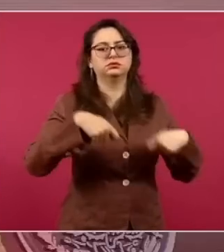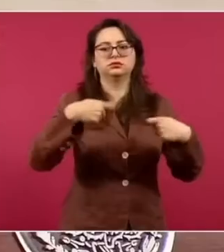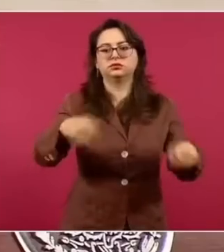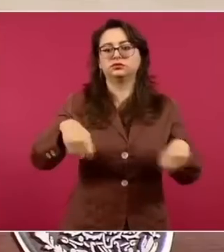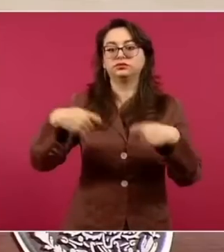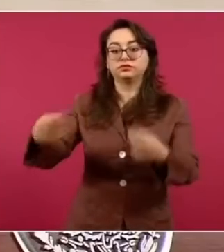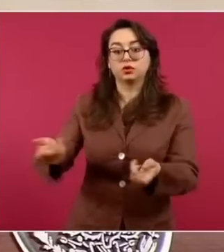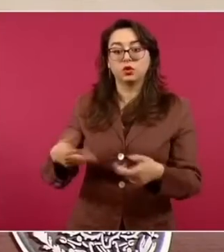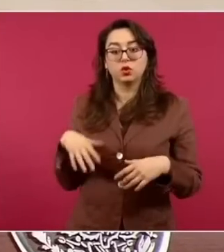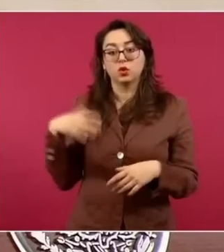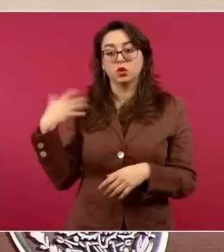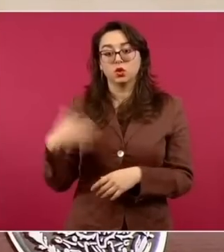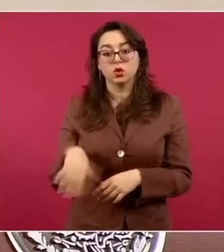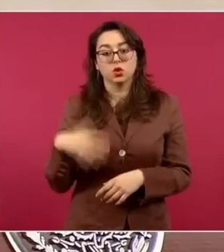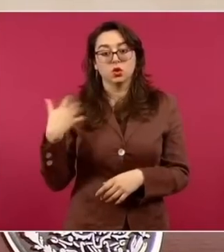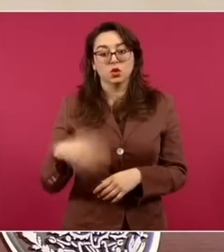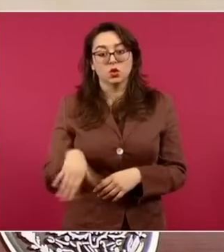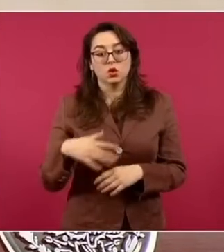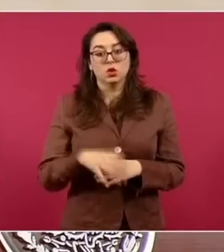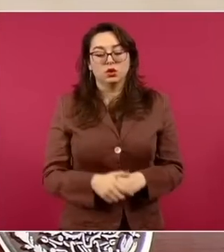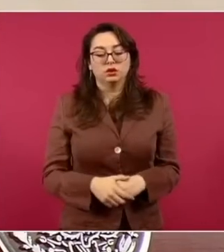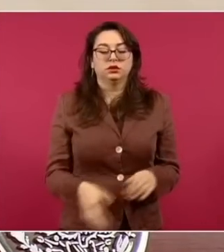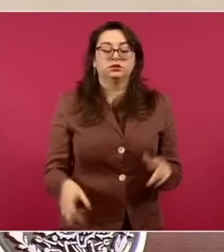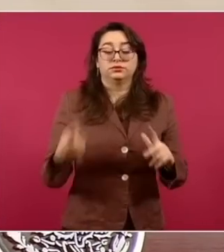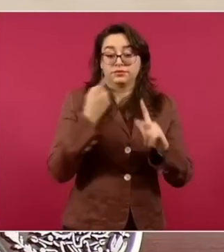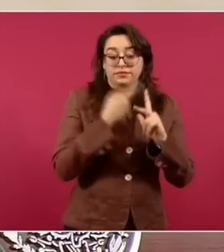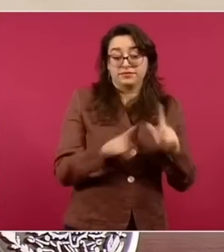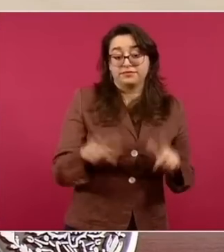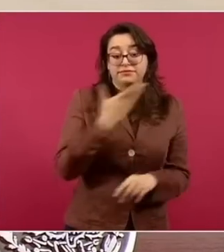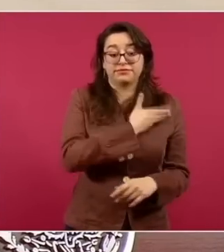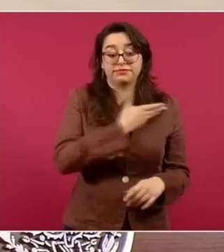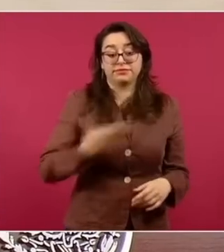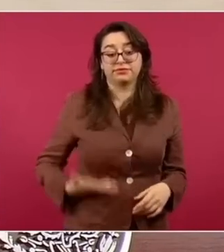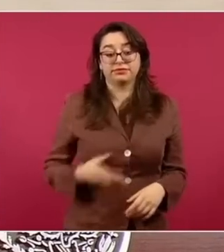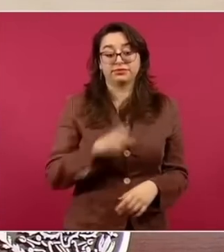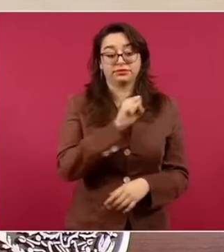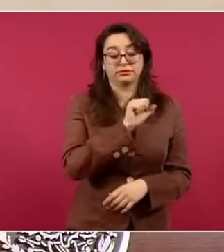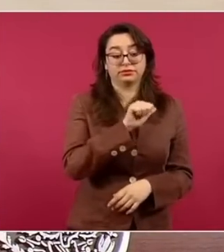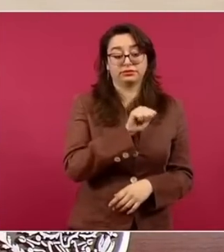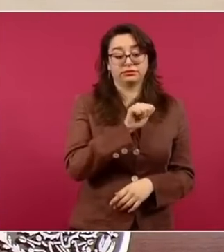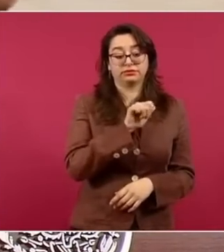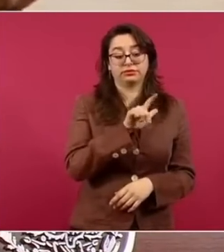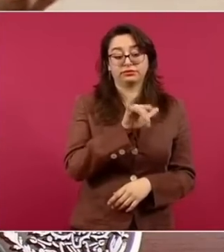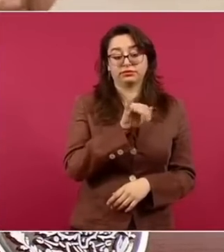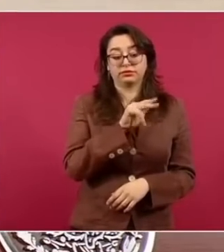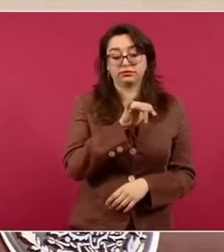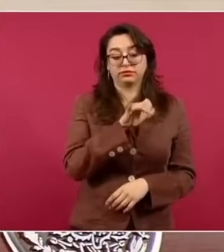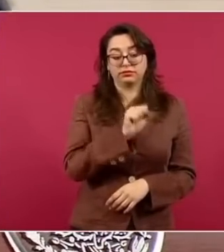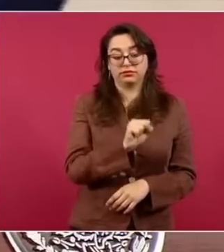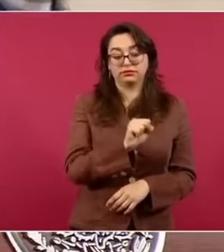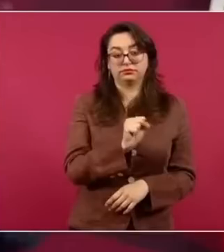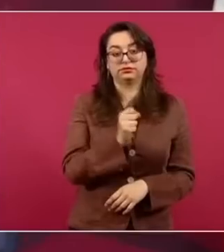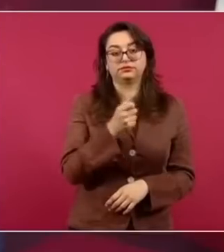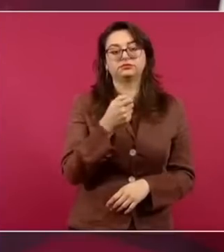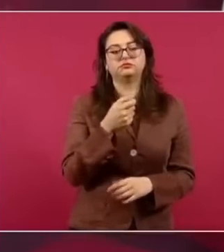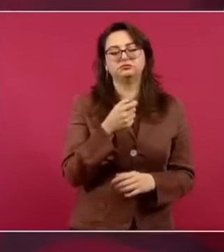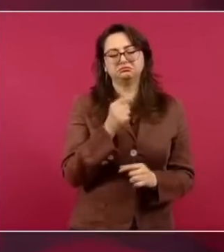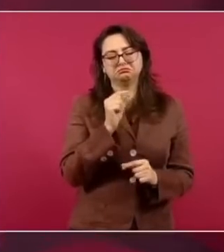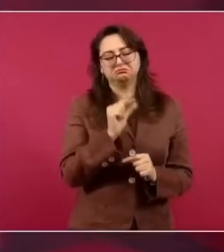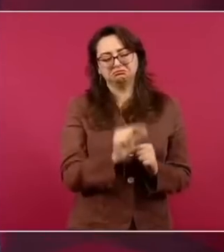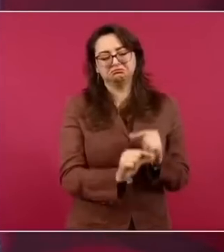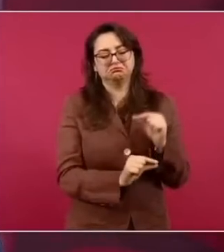Comenzó con Salinas pero no se avanzó mucho.